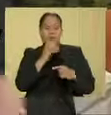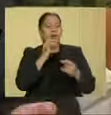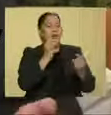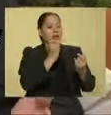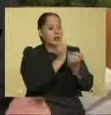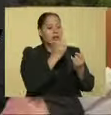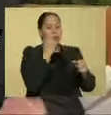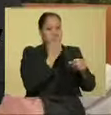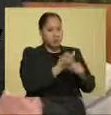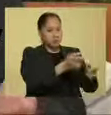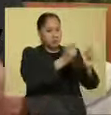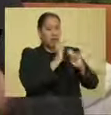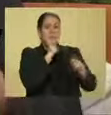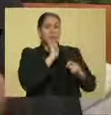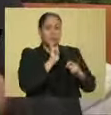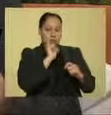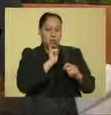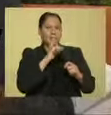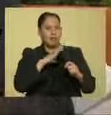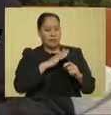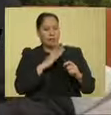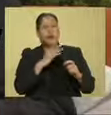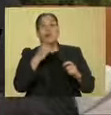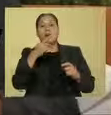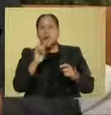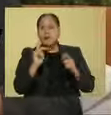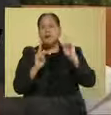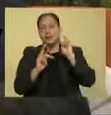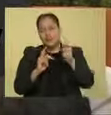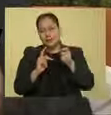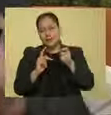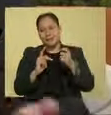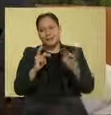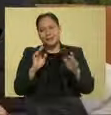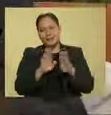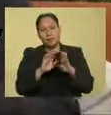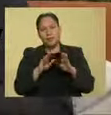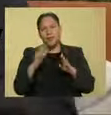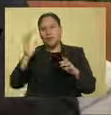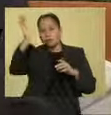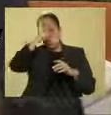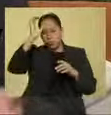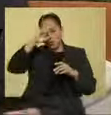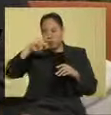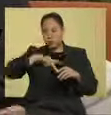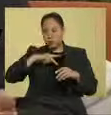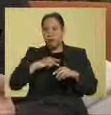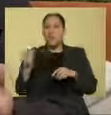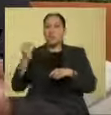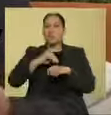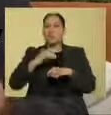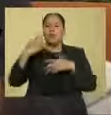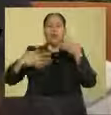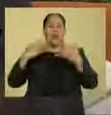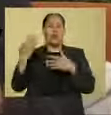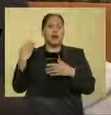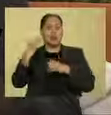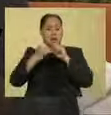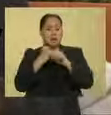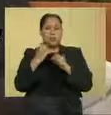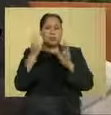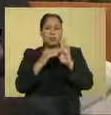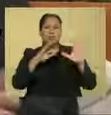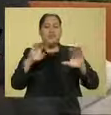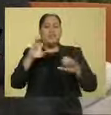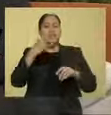asignadas tradicionalmente a mujeres, pero esto es producto de esta construcción cultural de la revuelta de 1910 que de